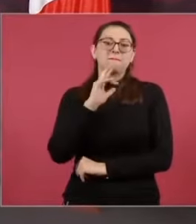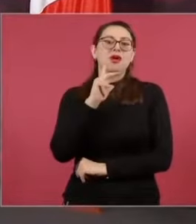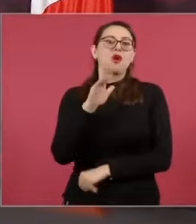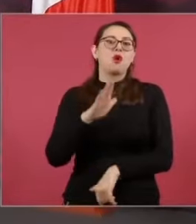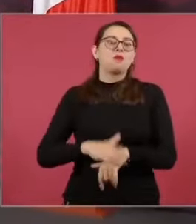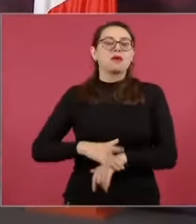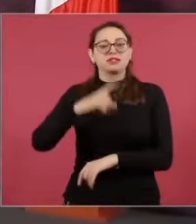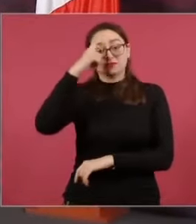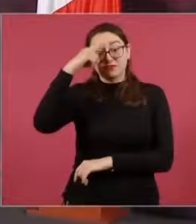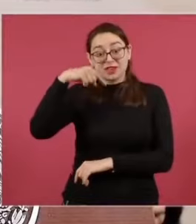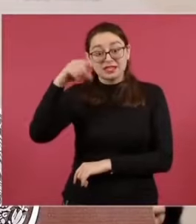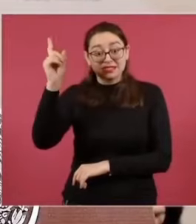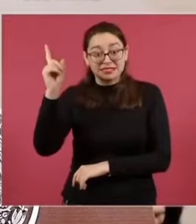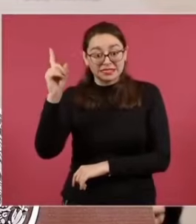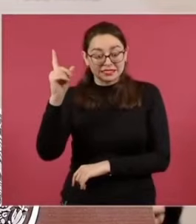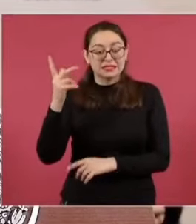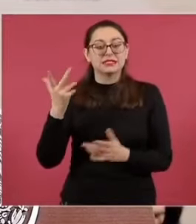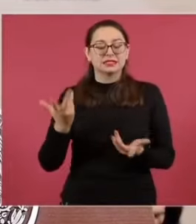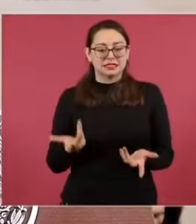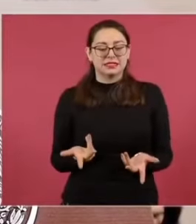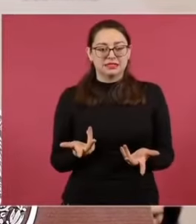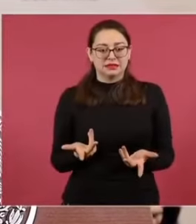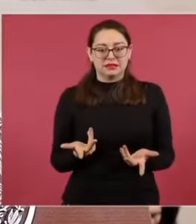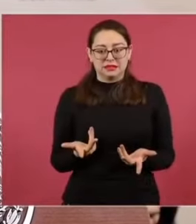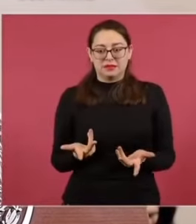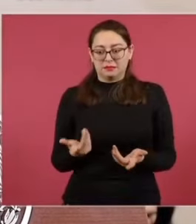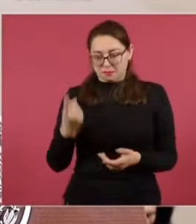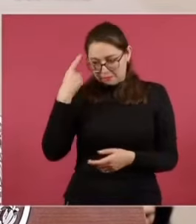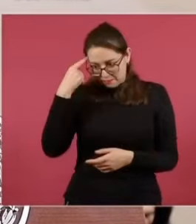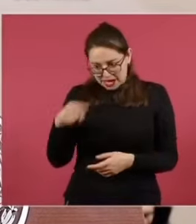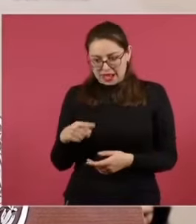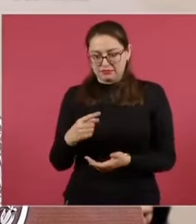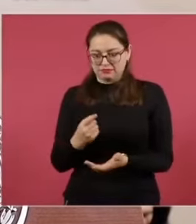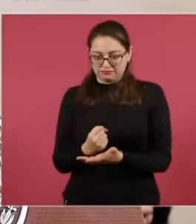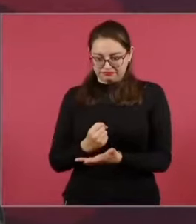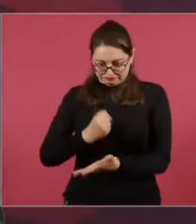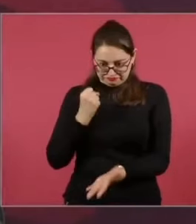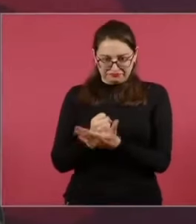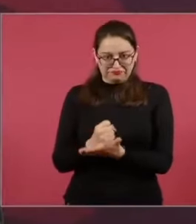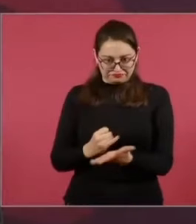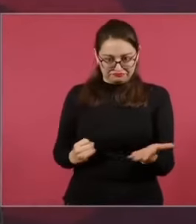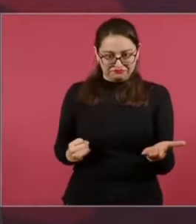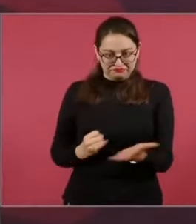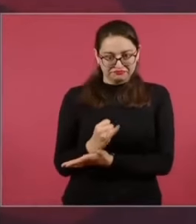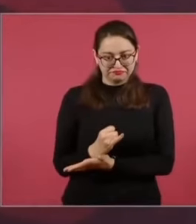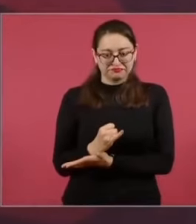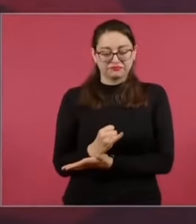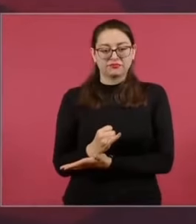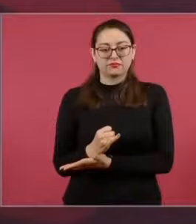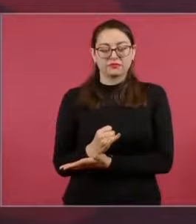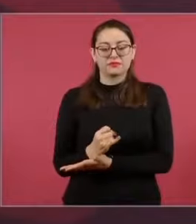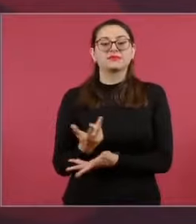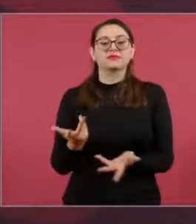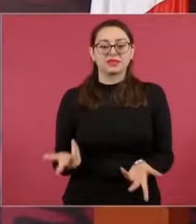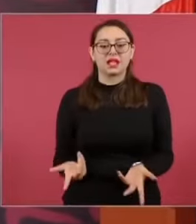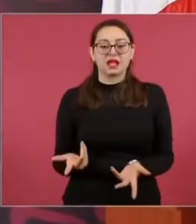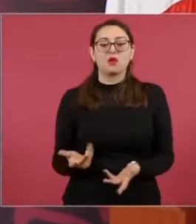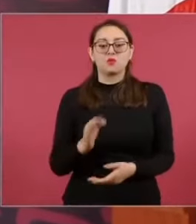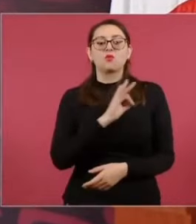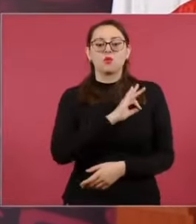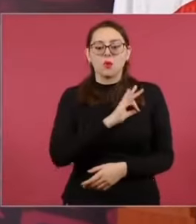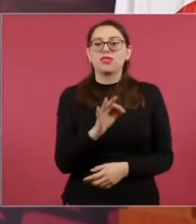y a partir de ahí es vinculatoria una consulta, vamos a poder